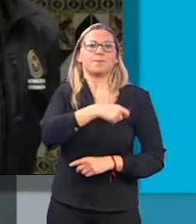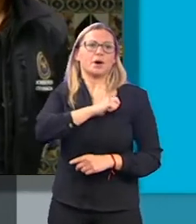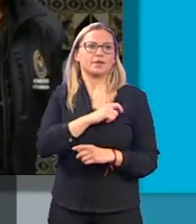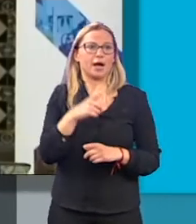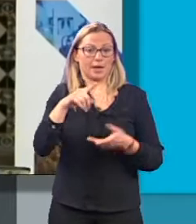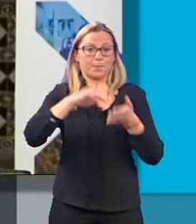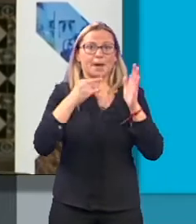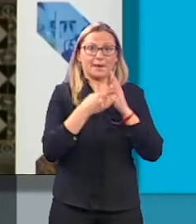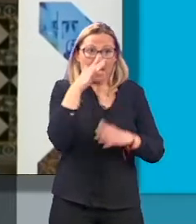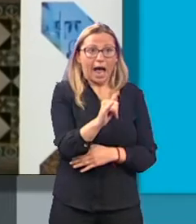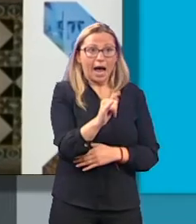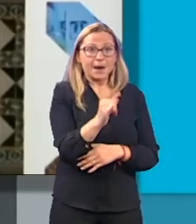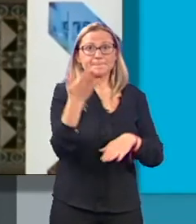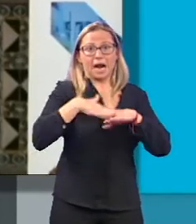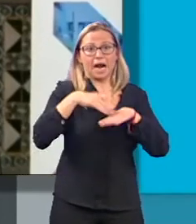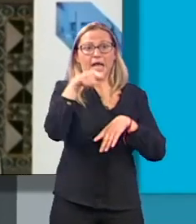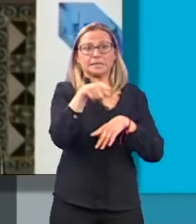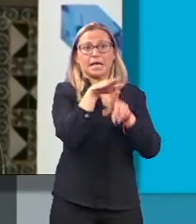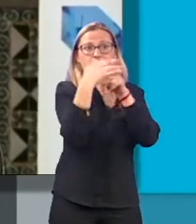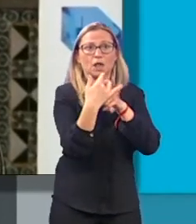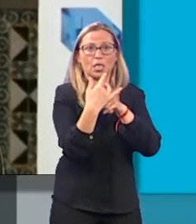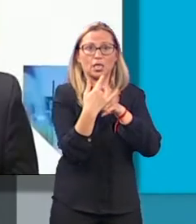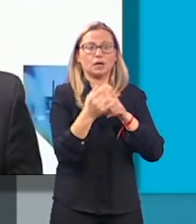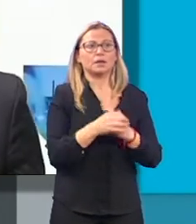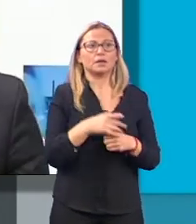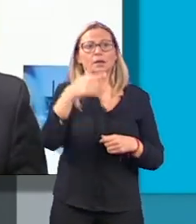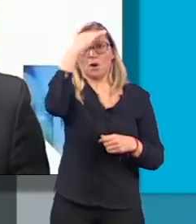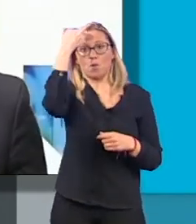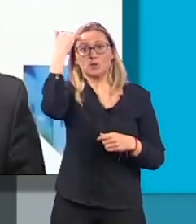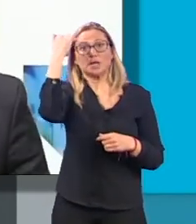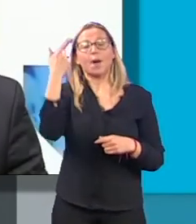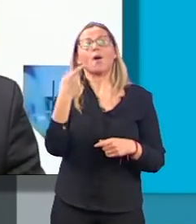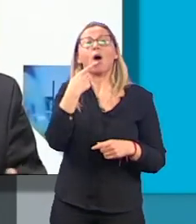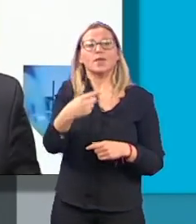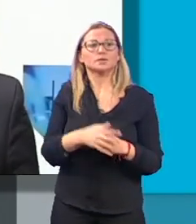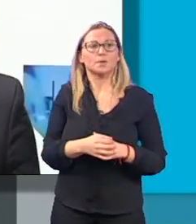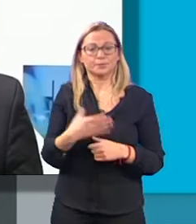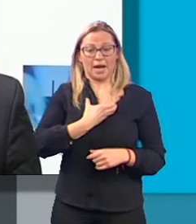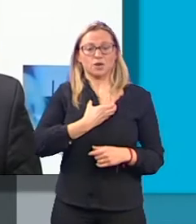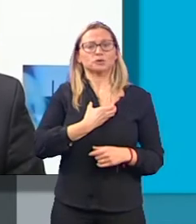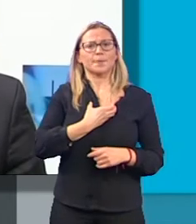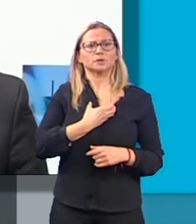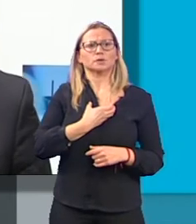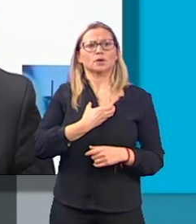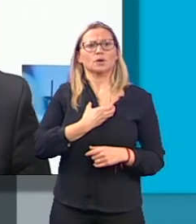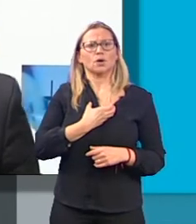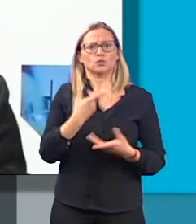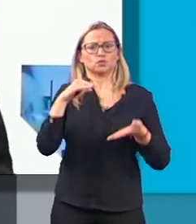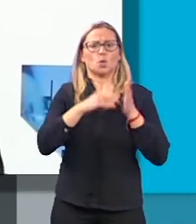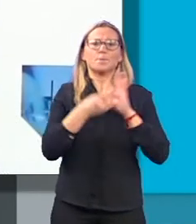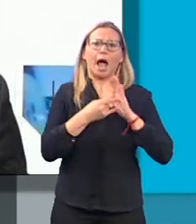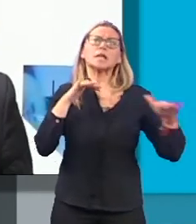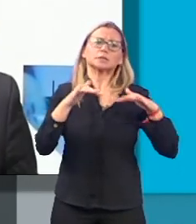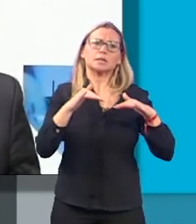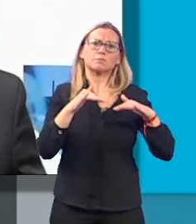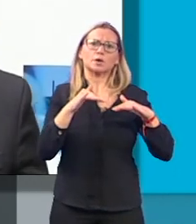casos como este. Así lo ha explicado el alcalde de Granada, Luis Salvador. El ayuntamiento está en este sentido con su plan sísmico puesto